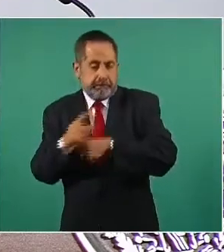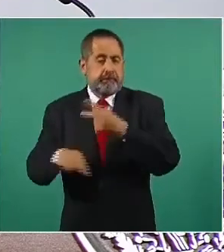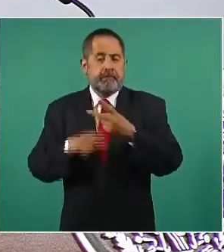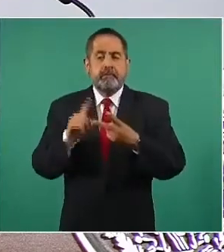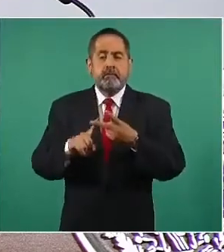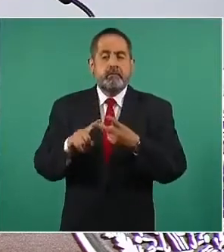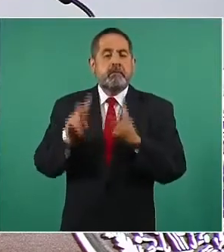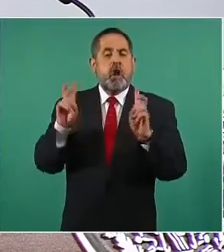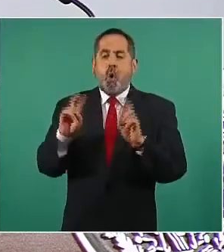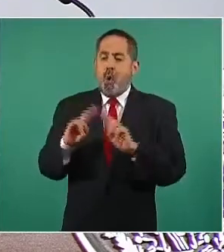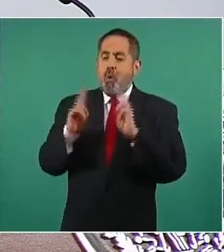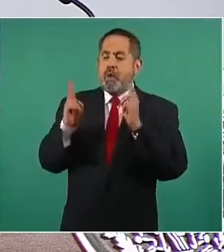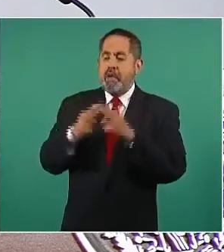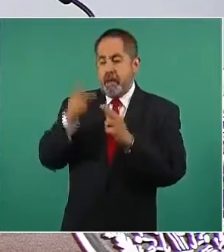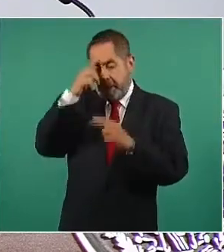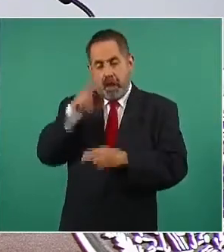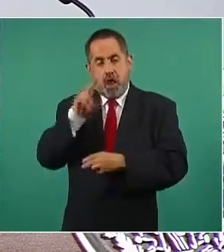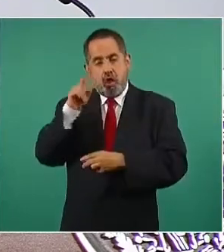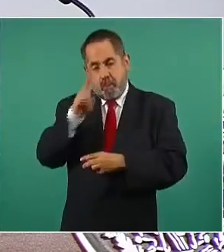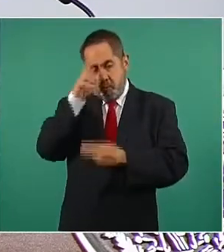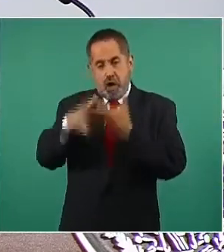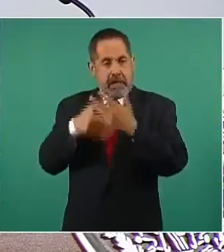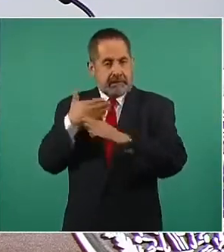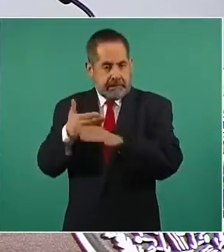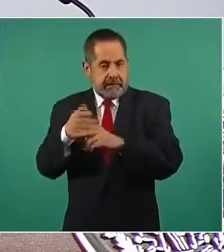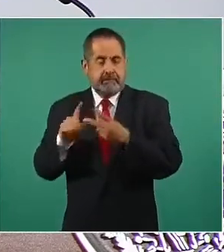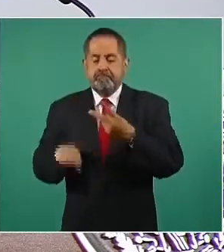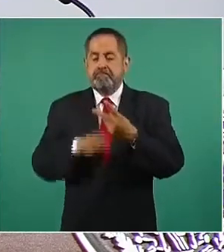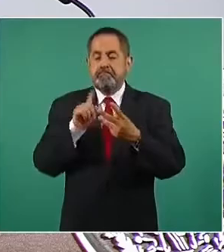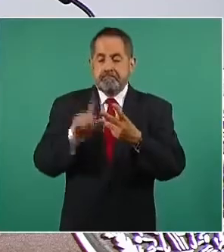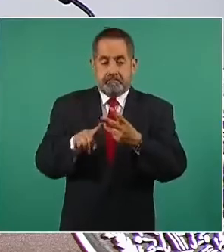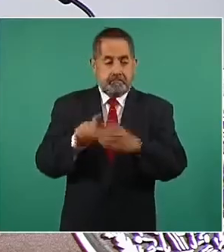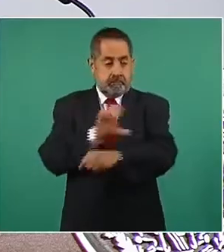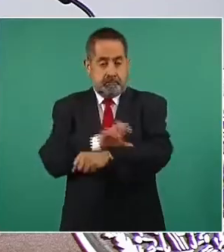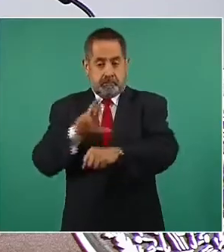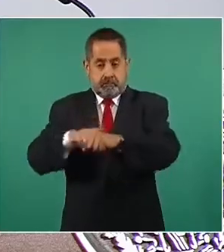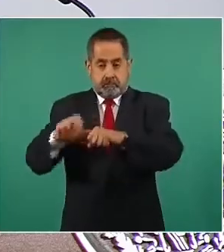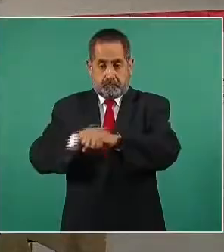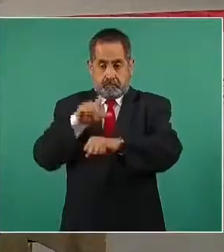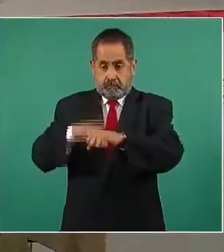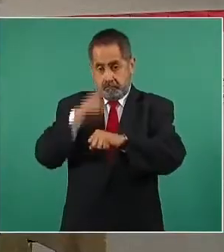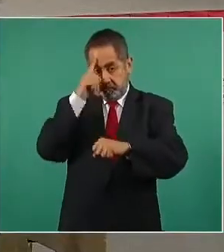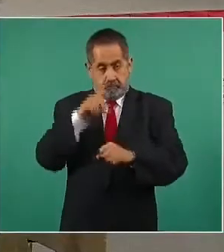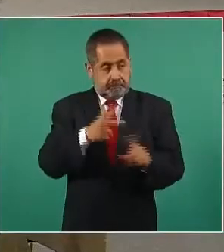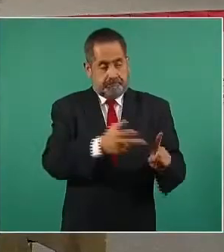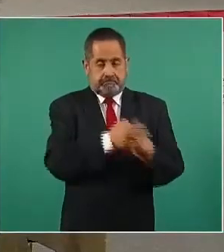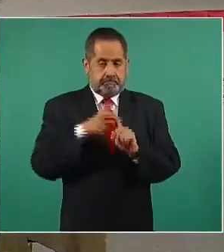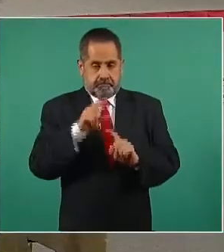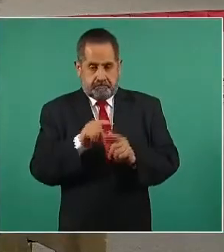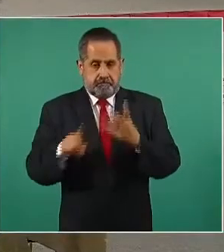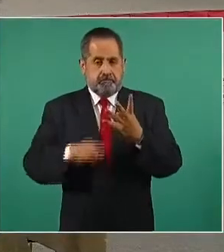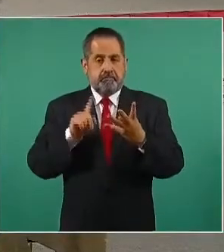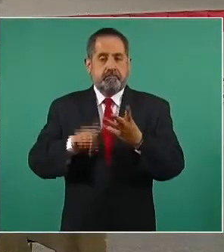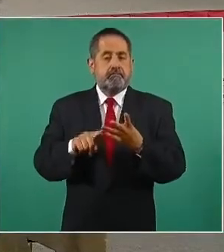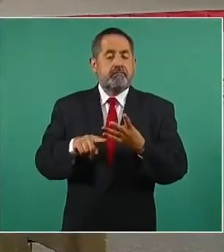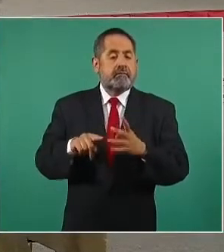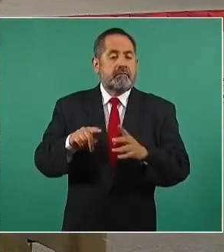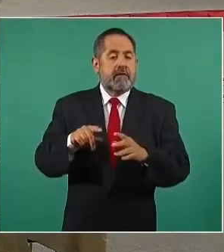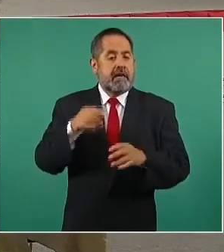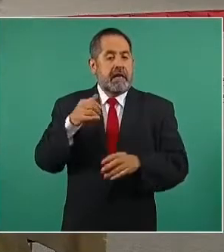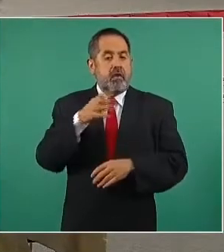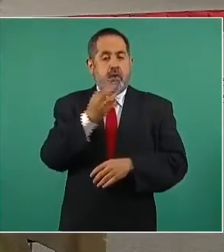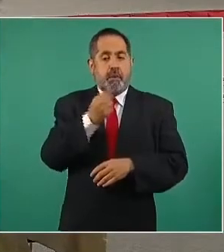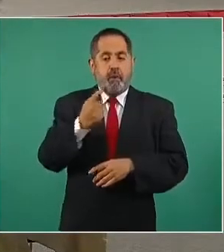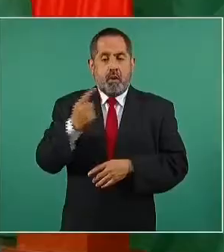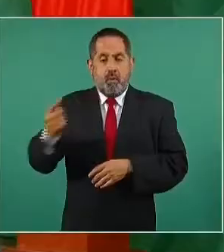la Unidad de Prevención de la Violencia y el Delito, la Coordinación Nacional Antisecuestro en 911 y, por